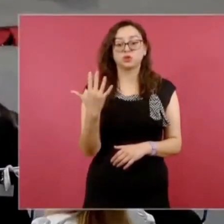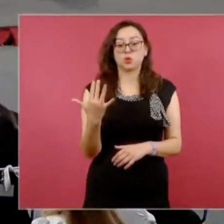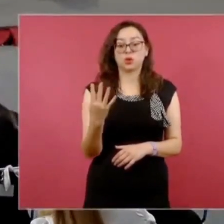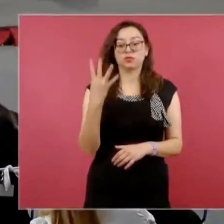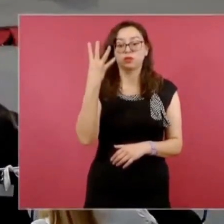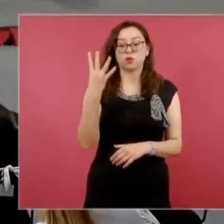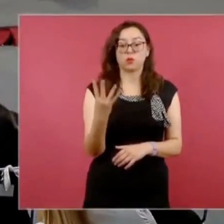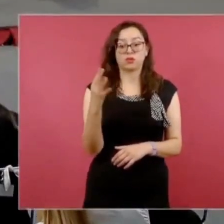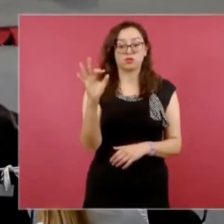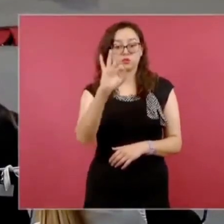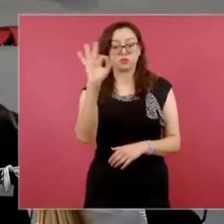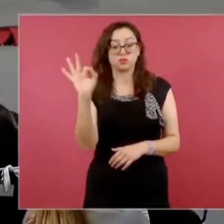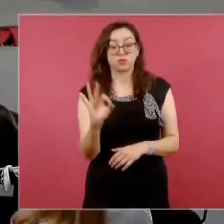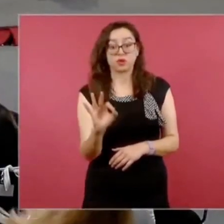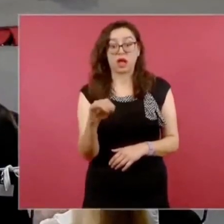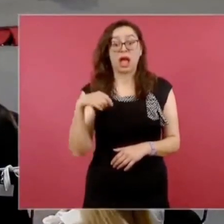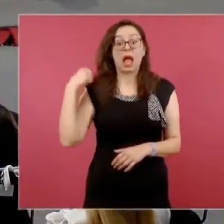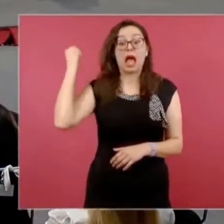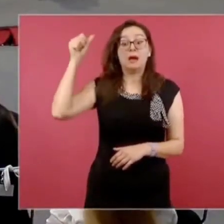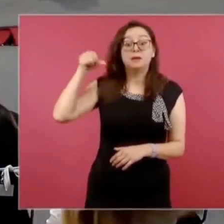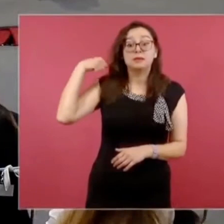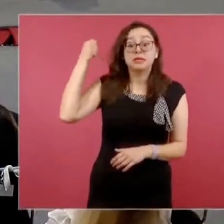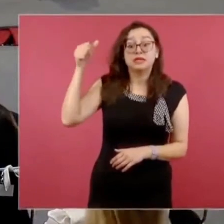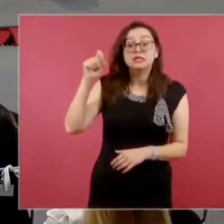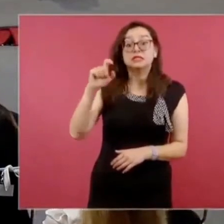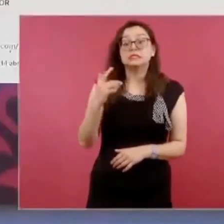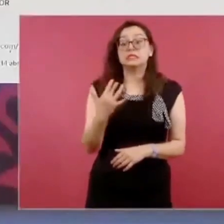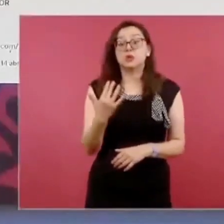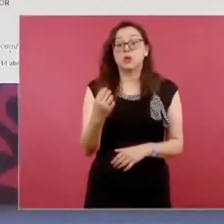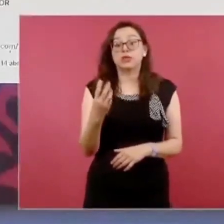pero ya en abril 53.